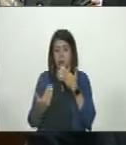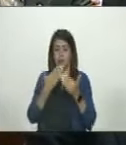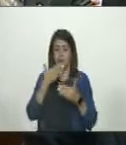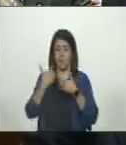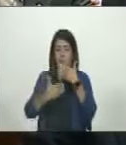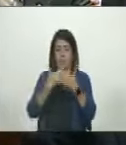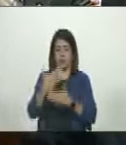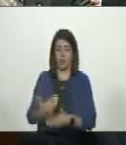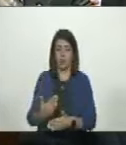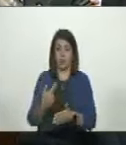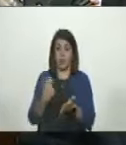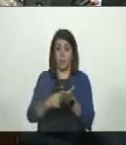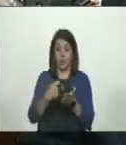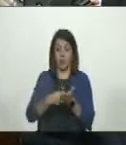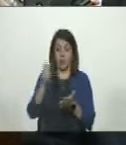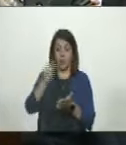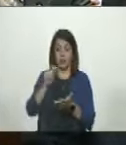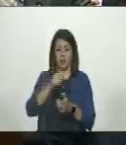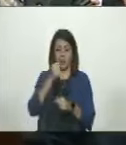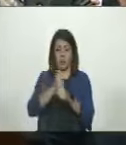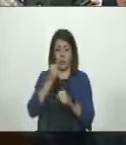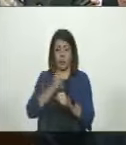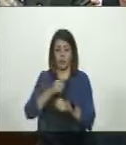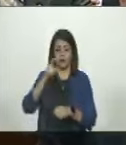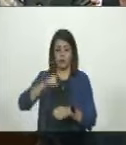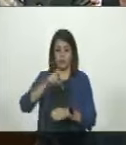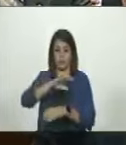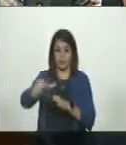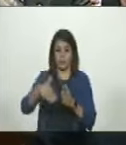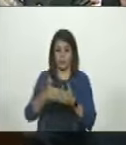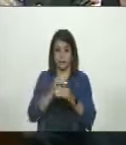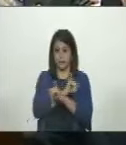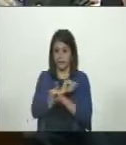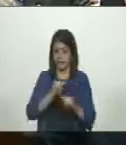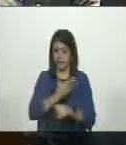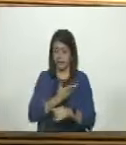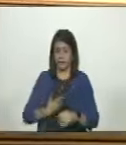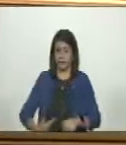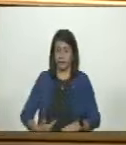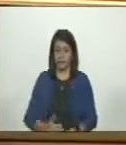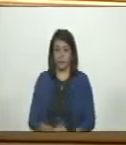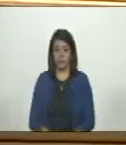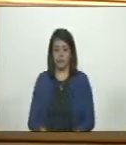la recuperación del salario de los venezolanos que es una necesidad para todos. Es todo, señor presidente.